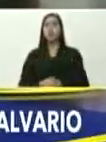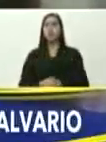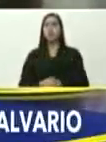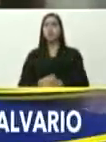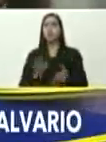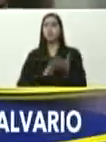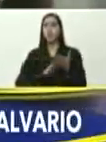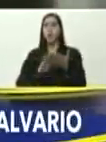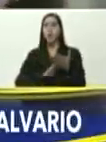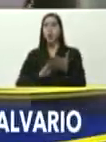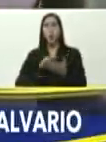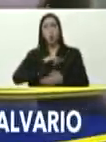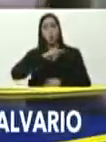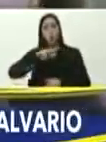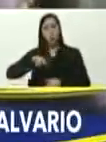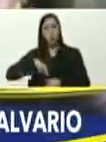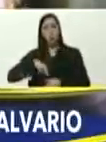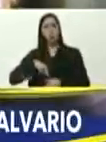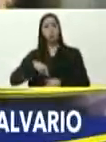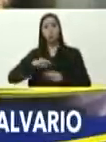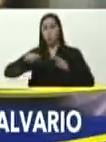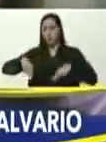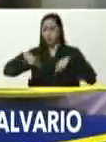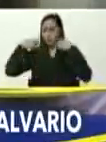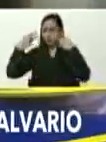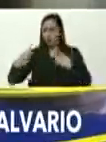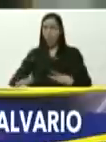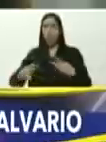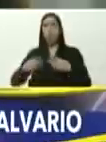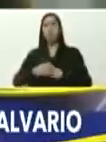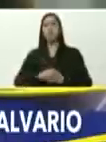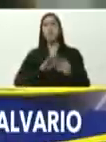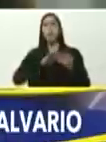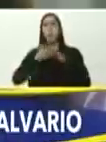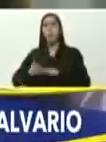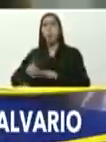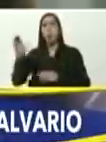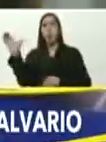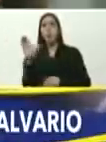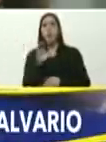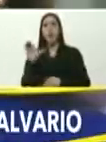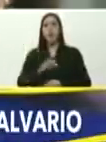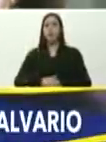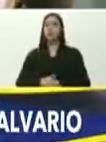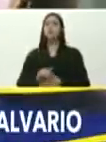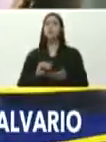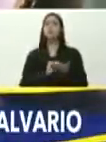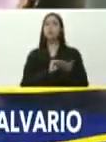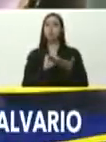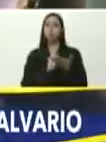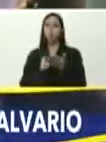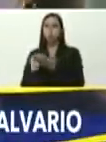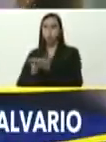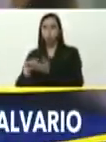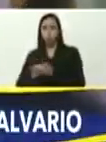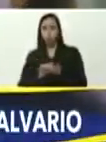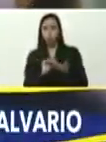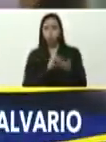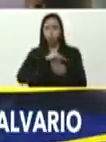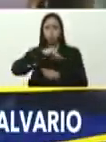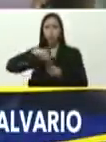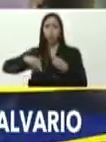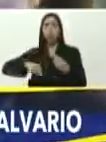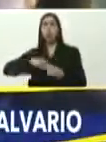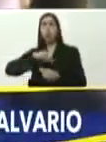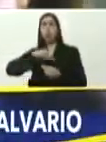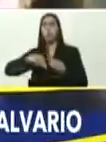soluciones, que son un boom, ahorita, en todos los barrios, de Caracas, vamos a ir, solucionando, en revolución,